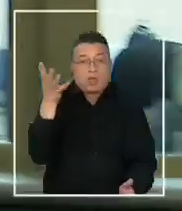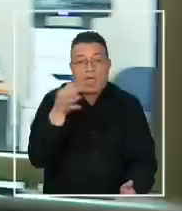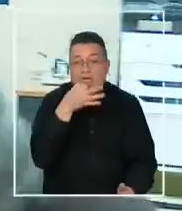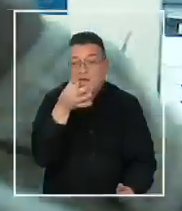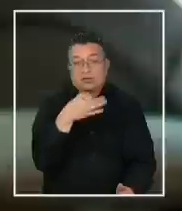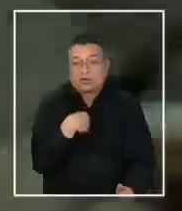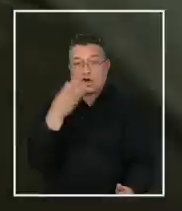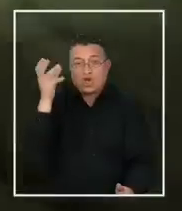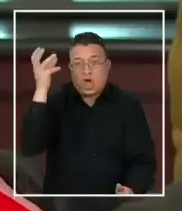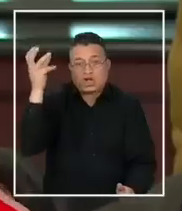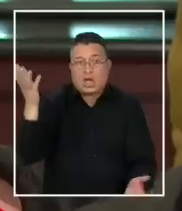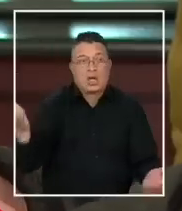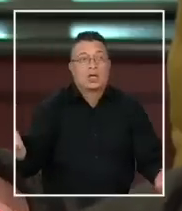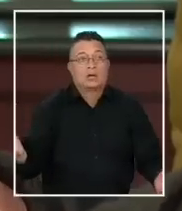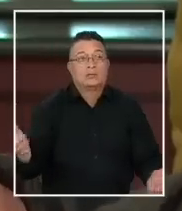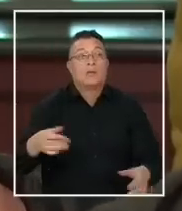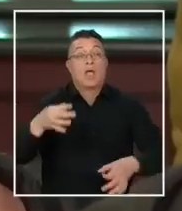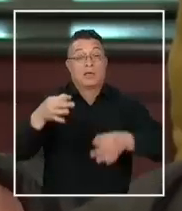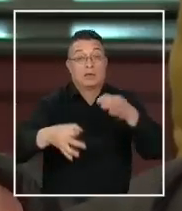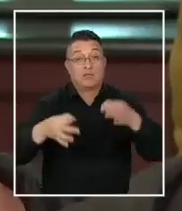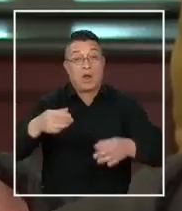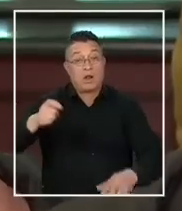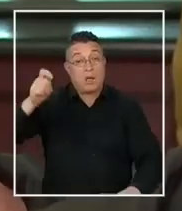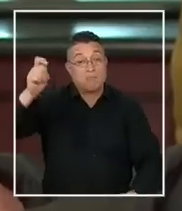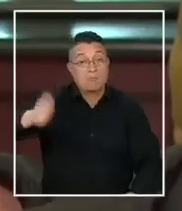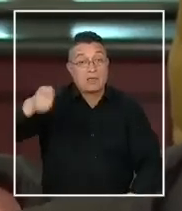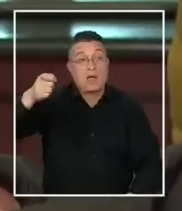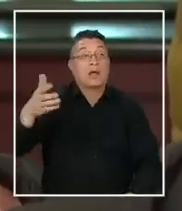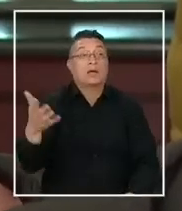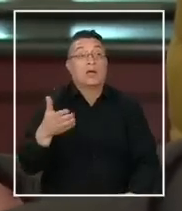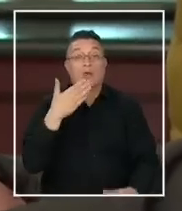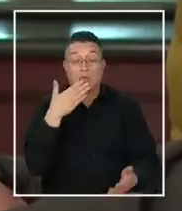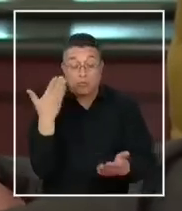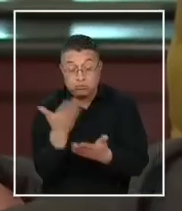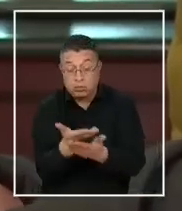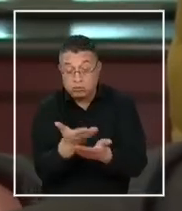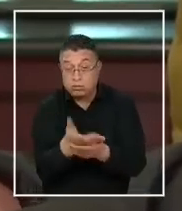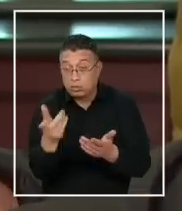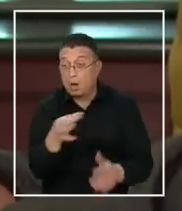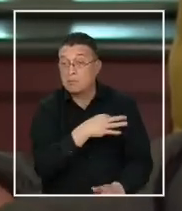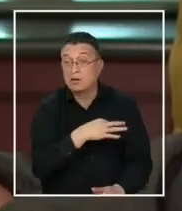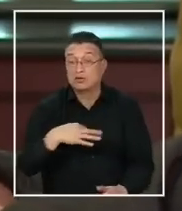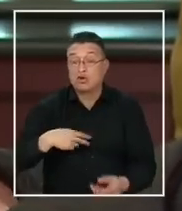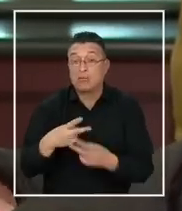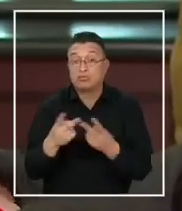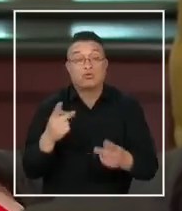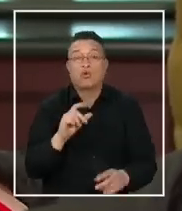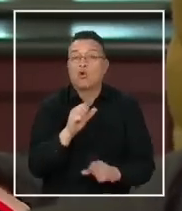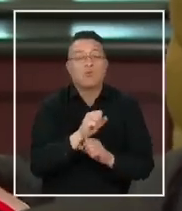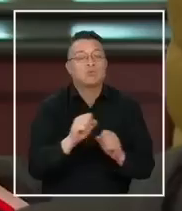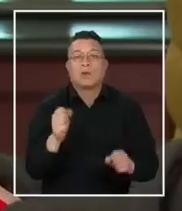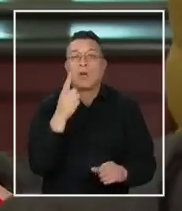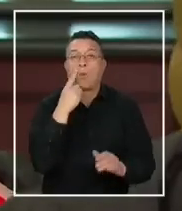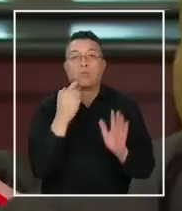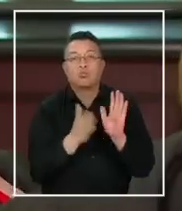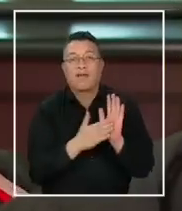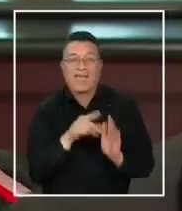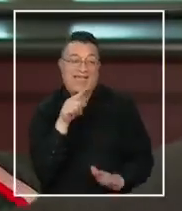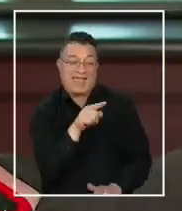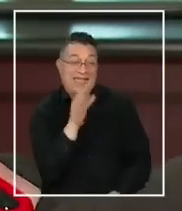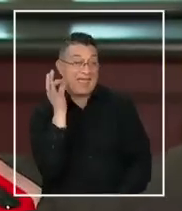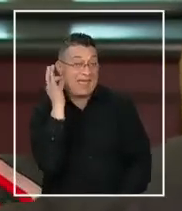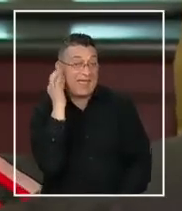Lo que el tribunal determinó es que con los antecedentes puestos el día de hoy por el Ministerio Público no se podía acreditar que ella había